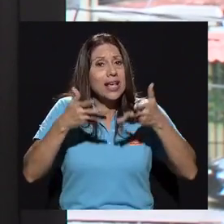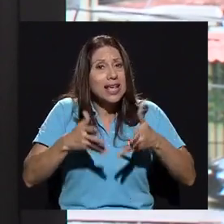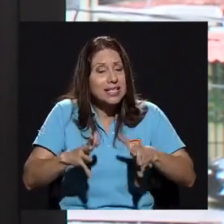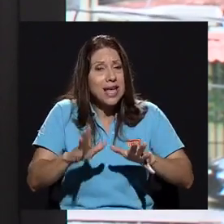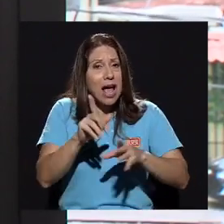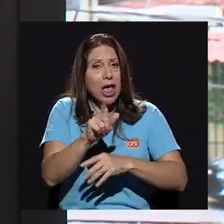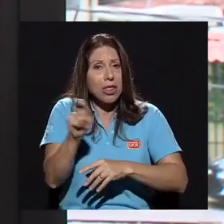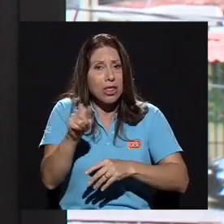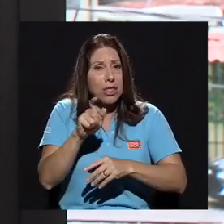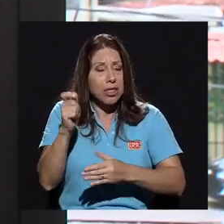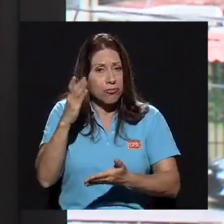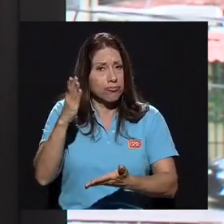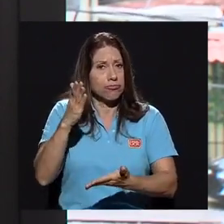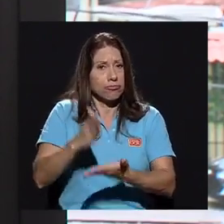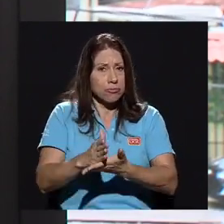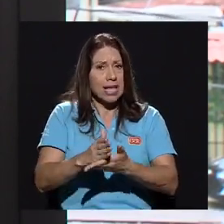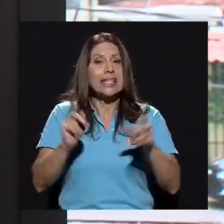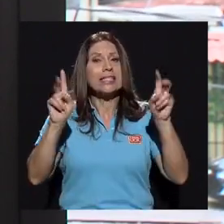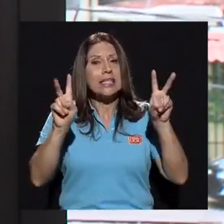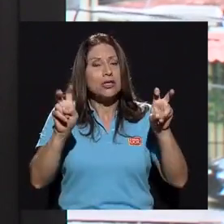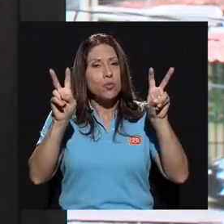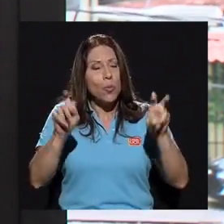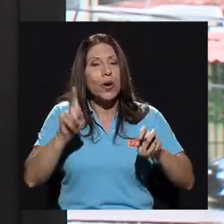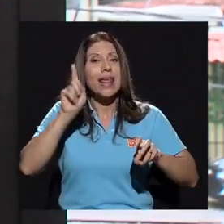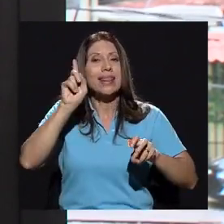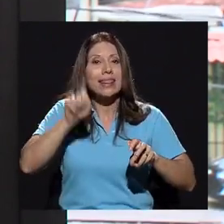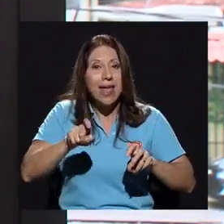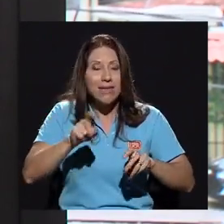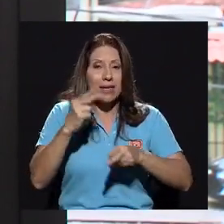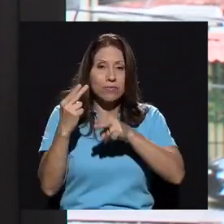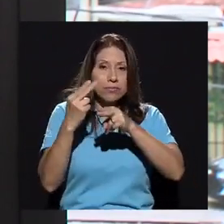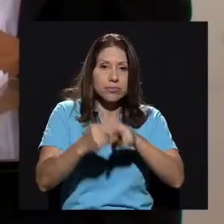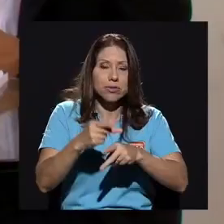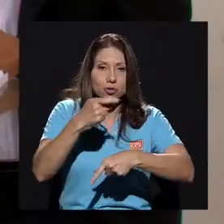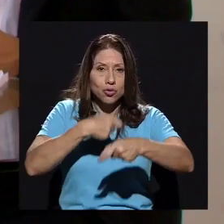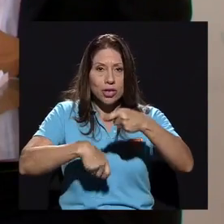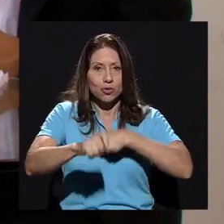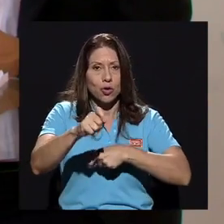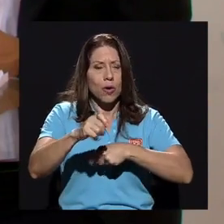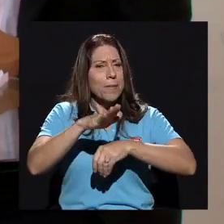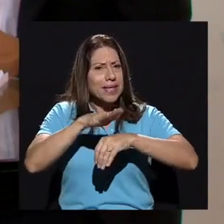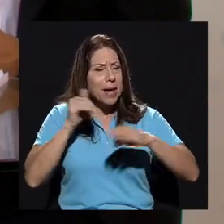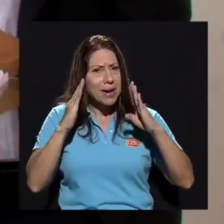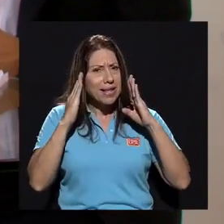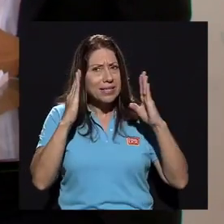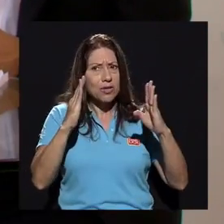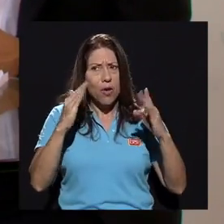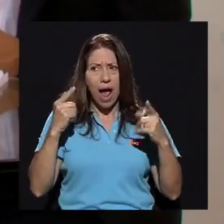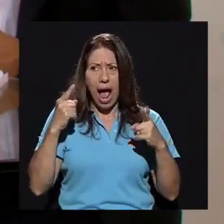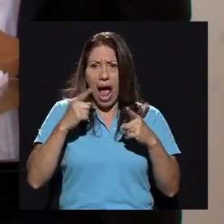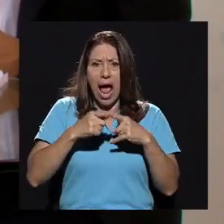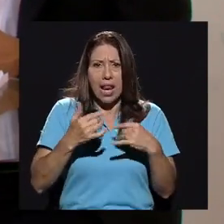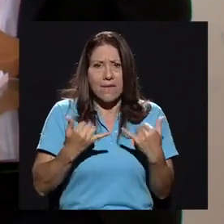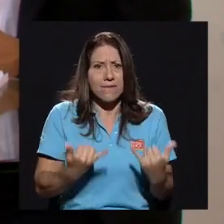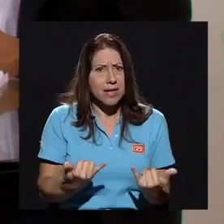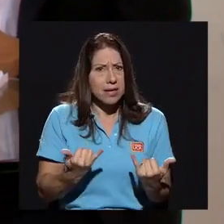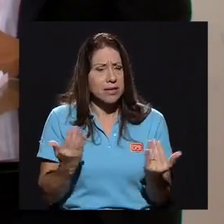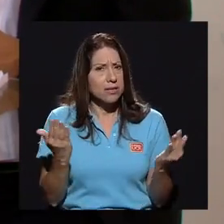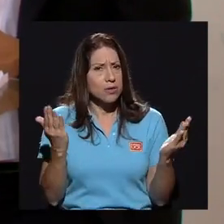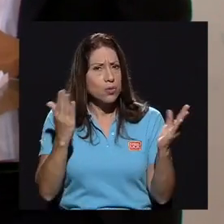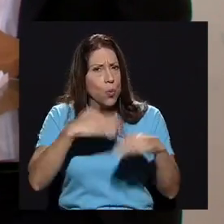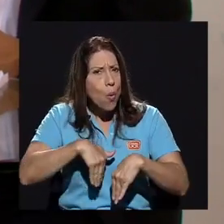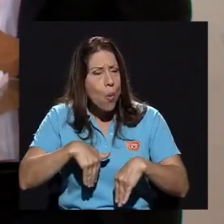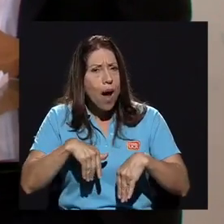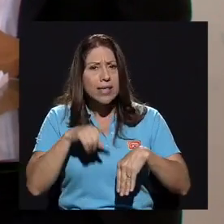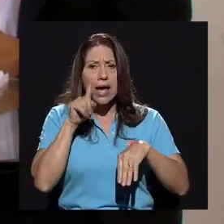se está acogiendo y que se supone que tiene que haber un personal de sustitución. Me llama la atención que a la fecha no haya